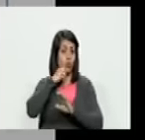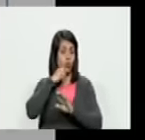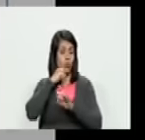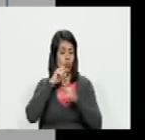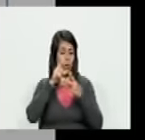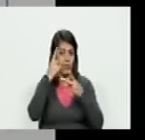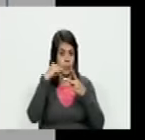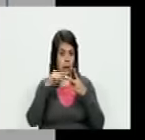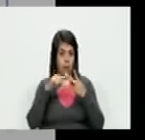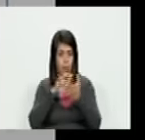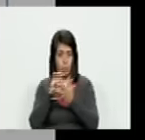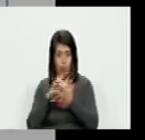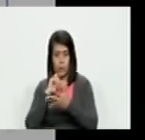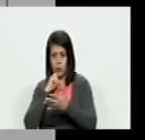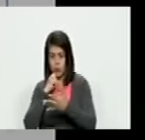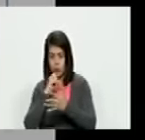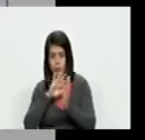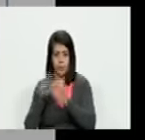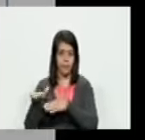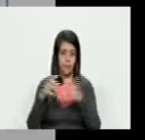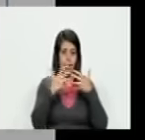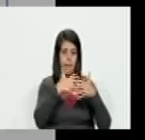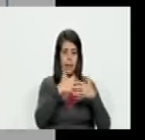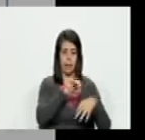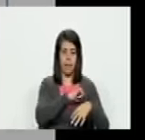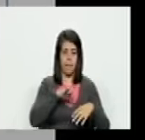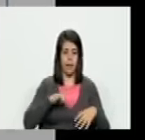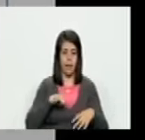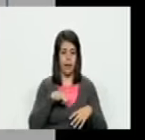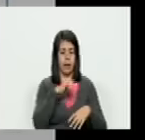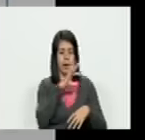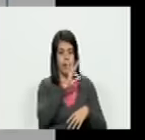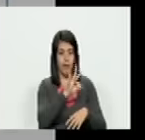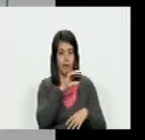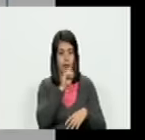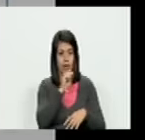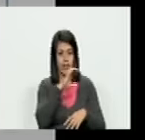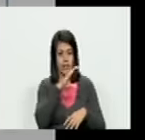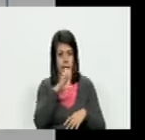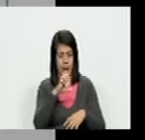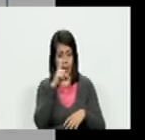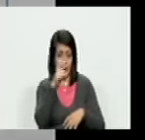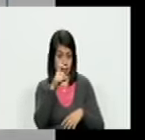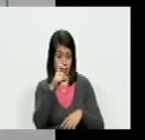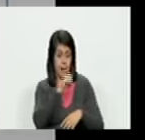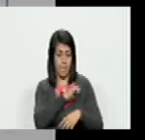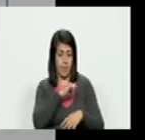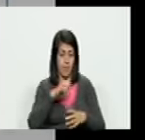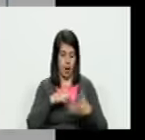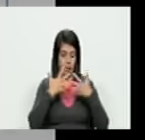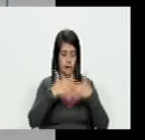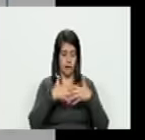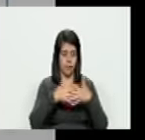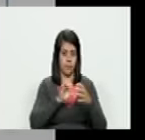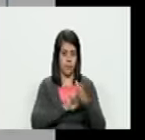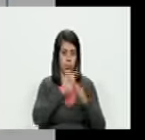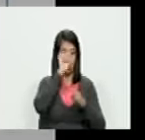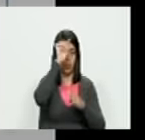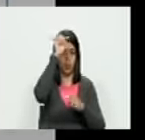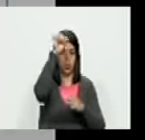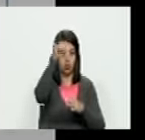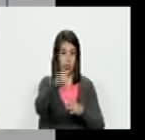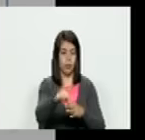como tuvo problemas con los rusos creó una compañía privada que es Space X que le manda como una compañía privada los satélites al exterior